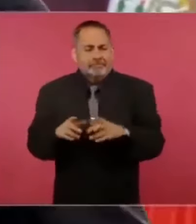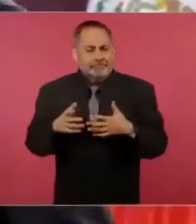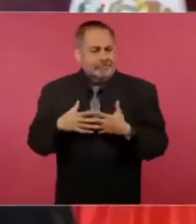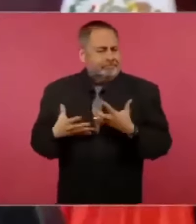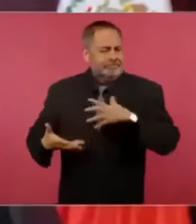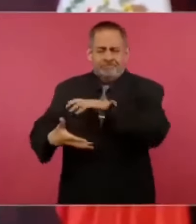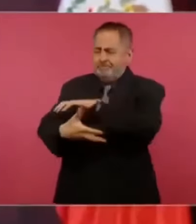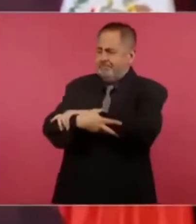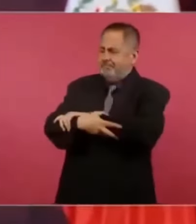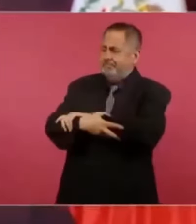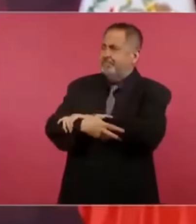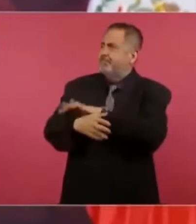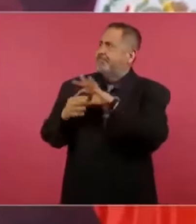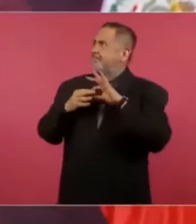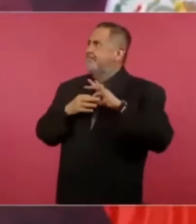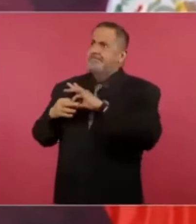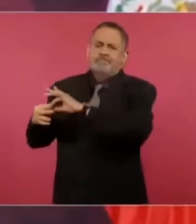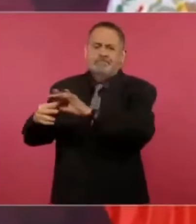fraternidad universal?